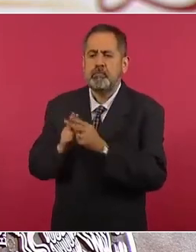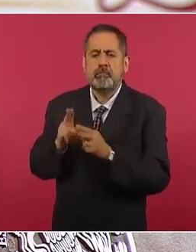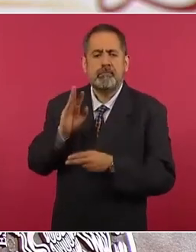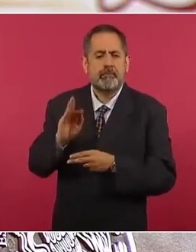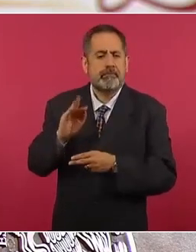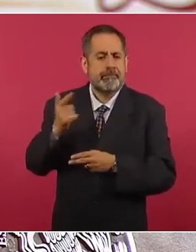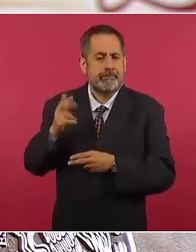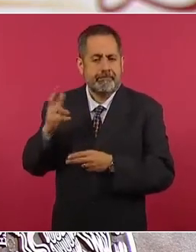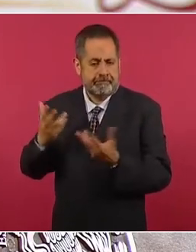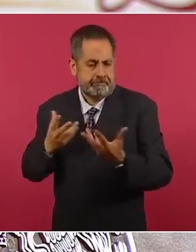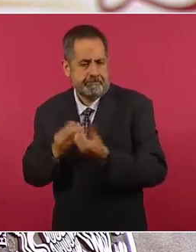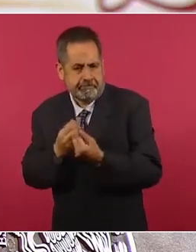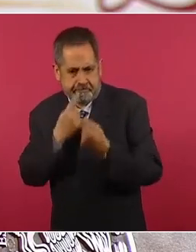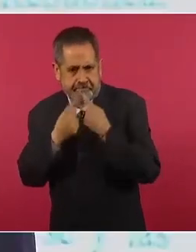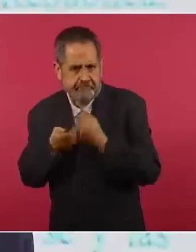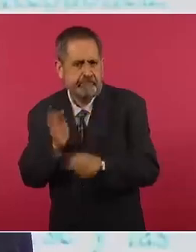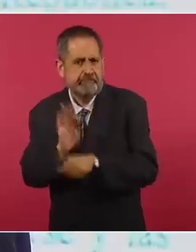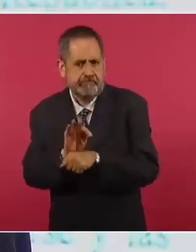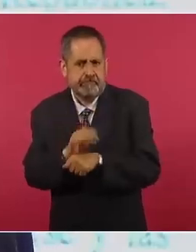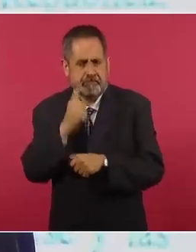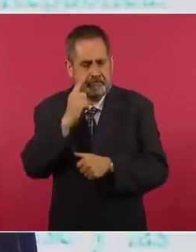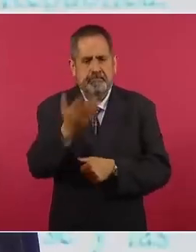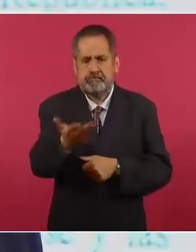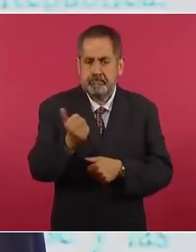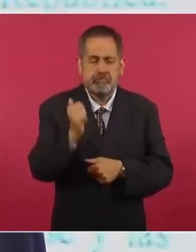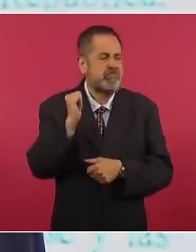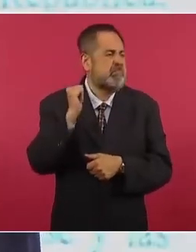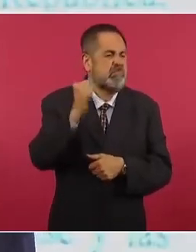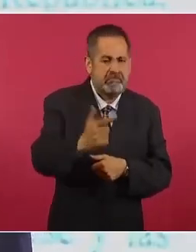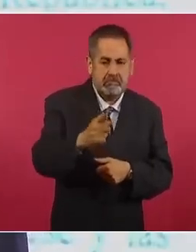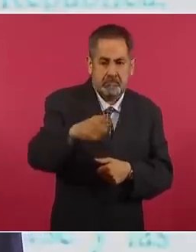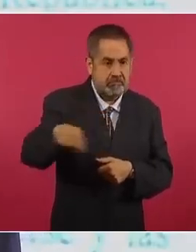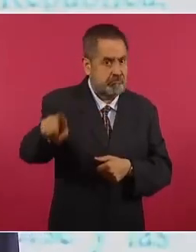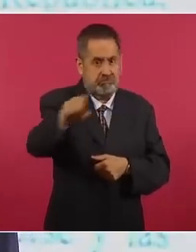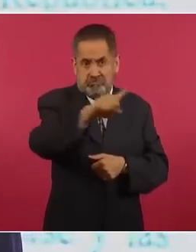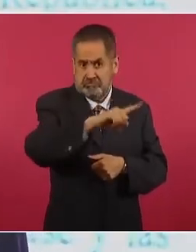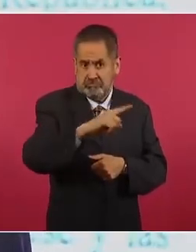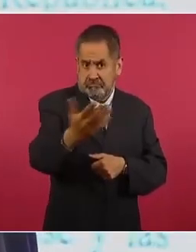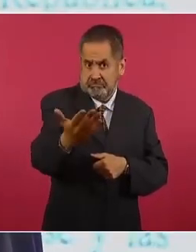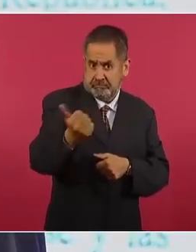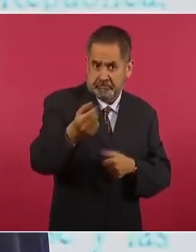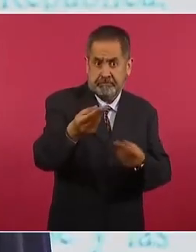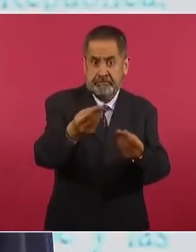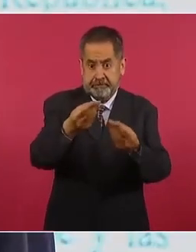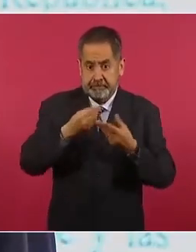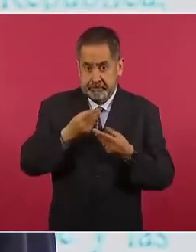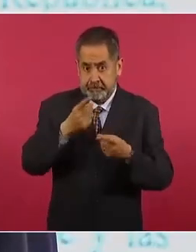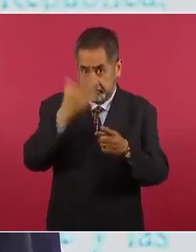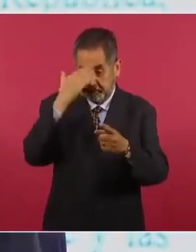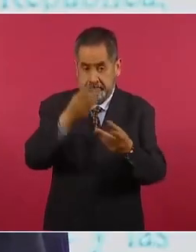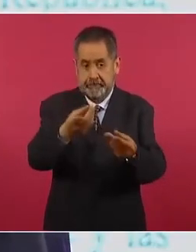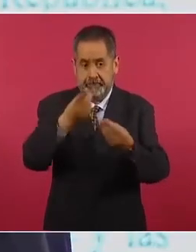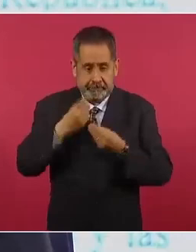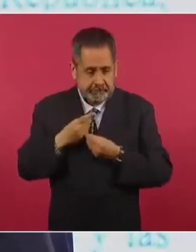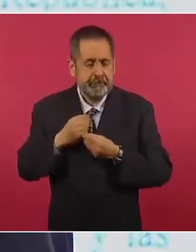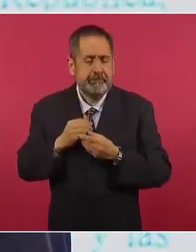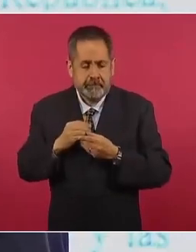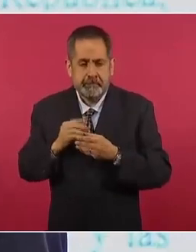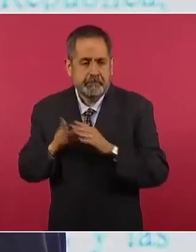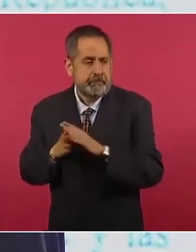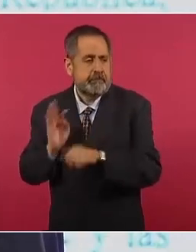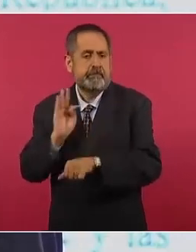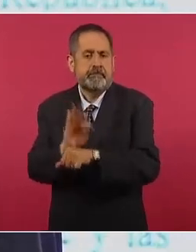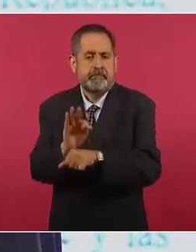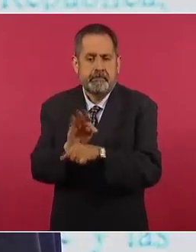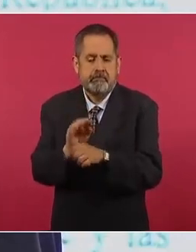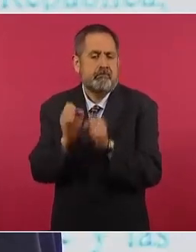General de la República atentos a que cualquier información que les puedan ayudar a este esclarecimiento que nos pueda entregar, dando